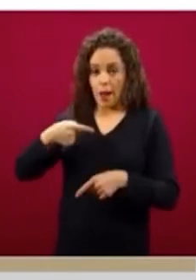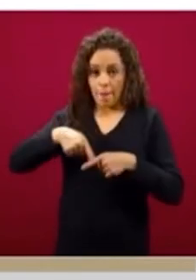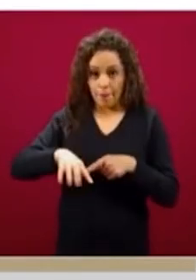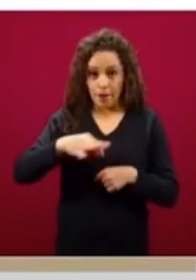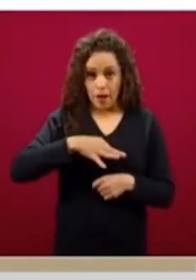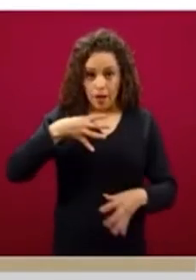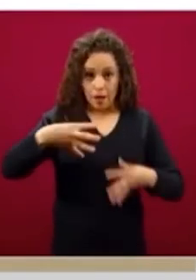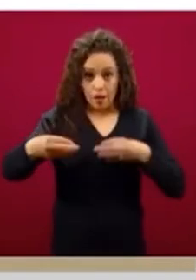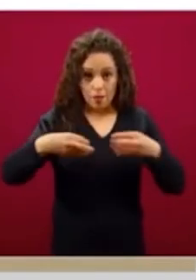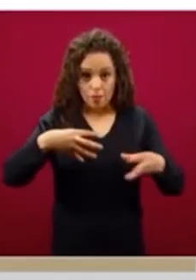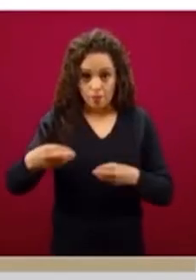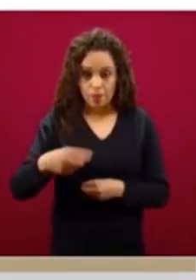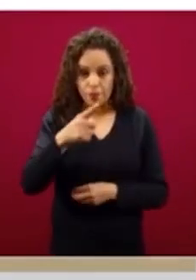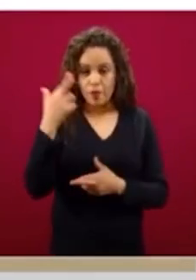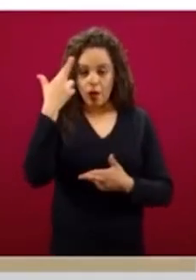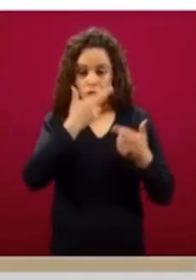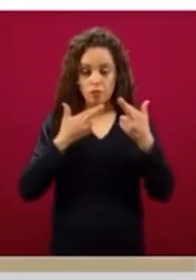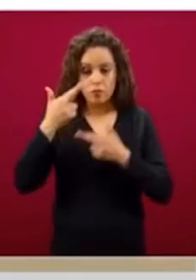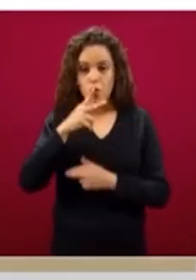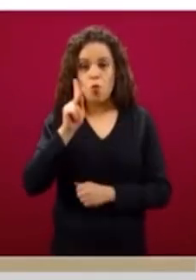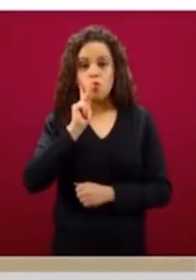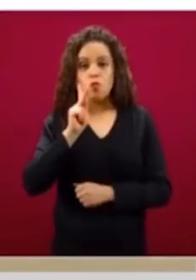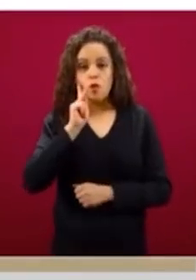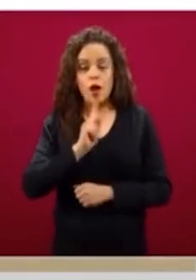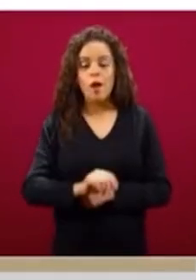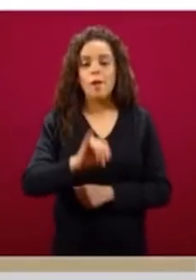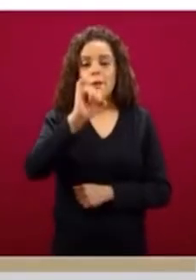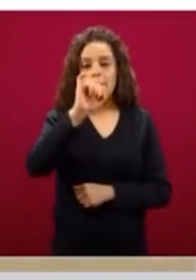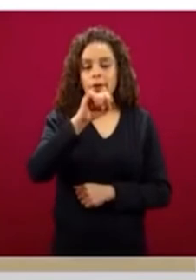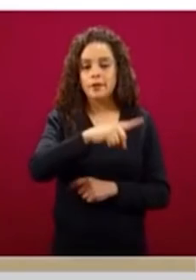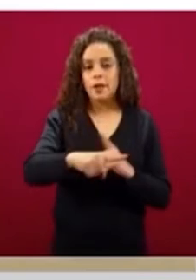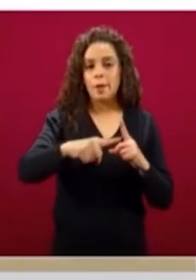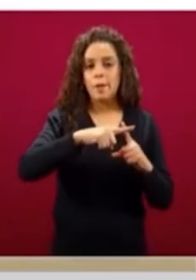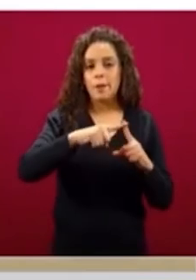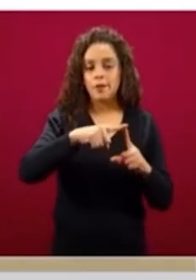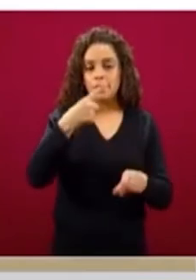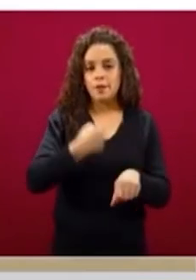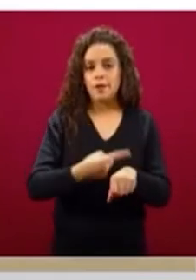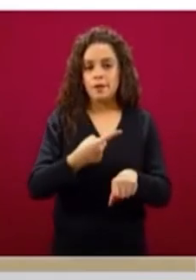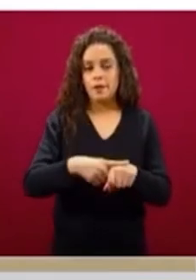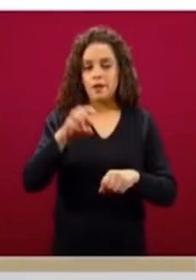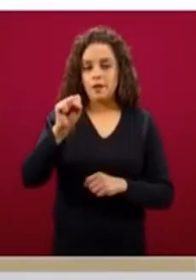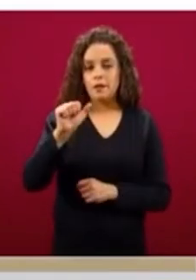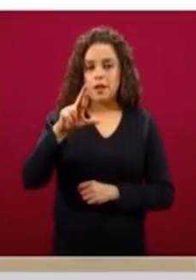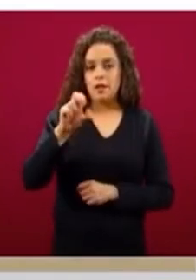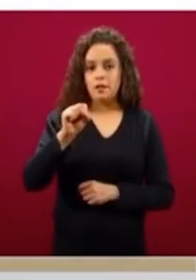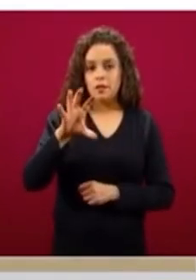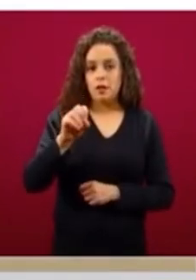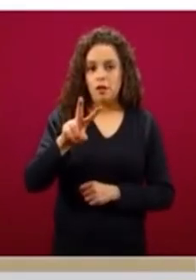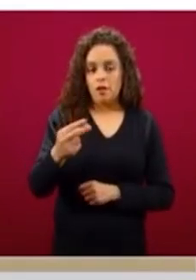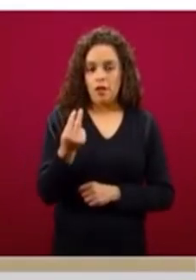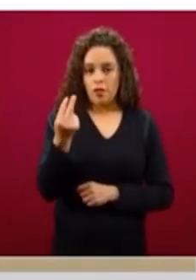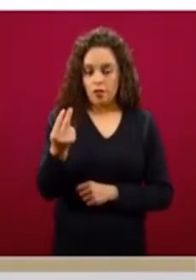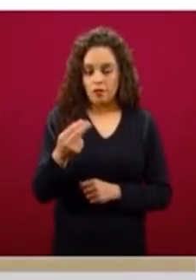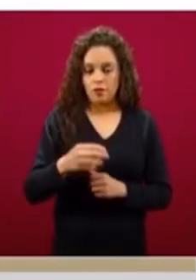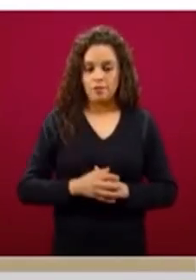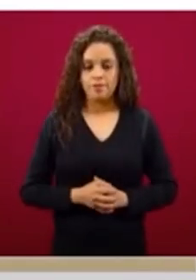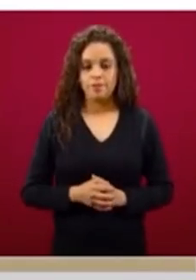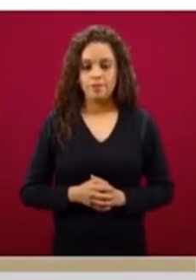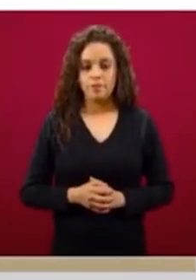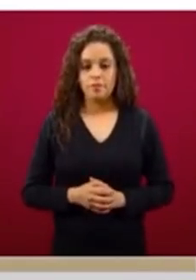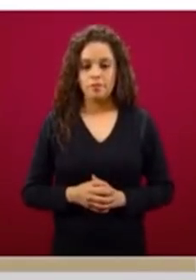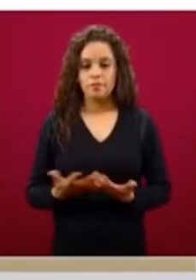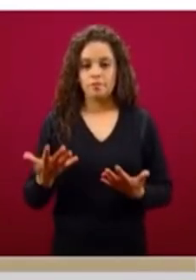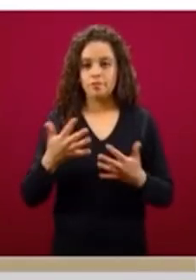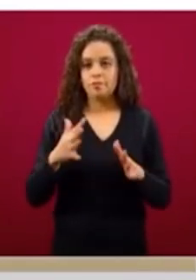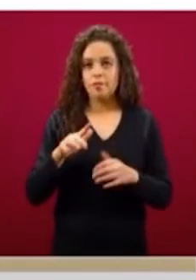han salido positivos a esta prueba de SARS-CoV-2. Sin embargo, menos de la quinta parte de estos casos, de hecho es